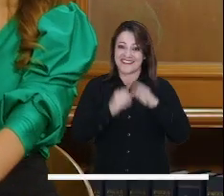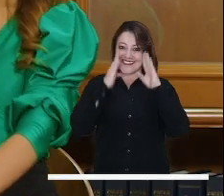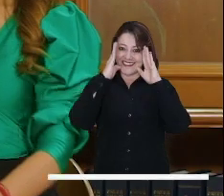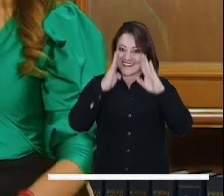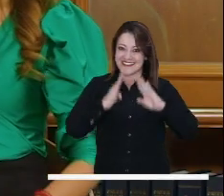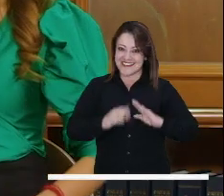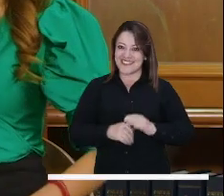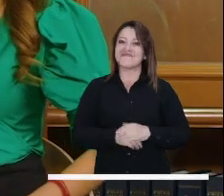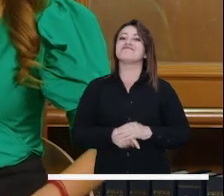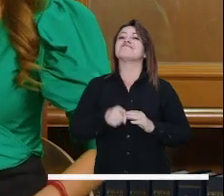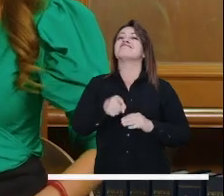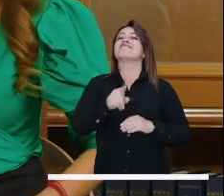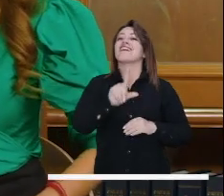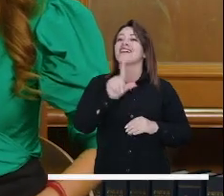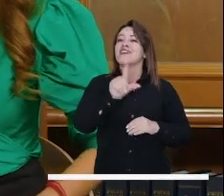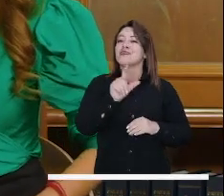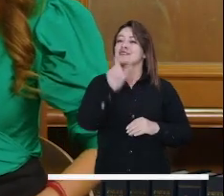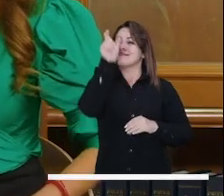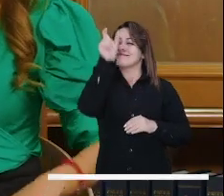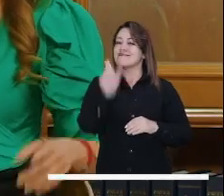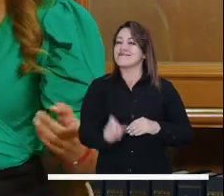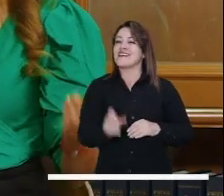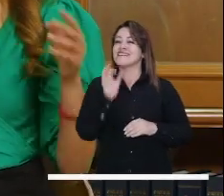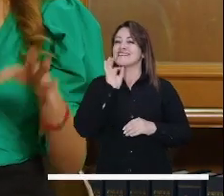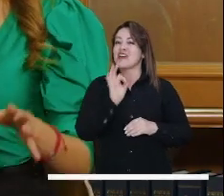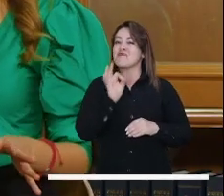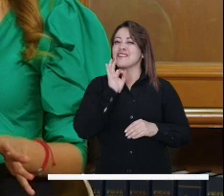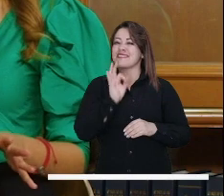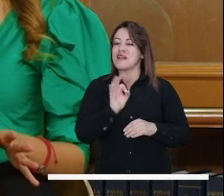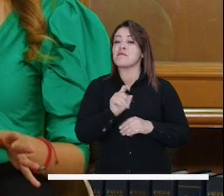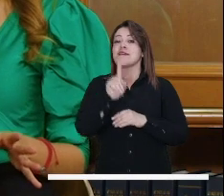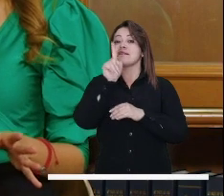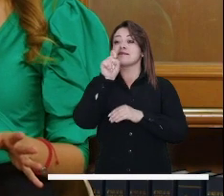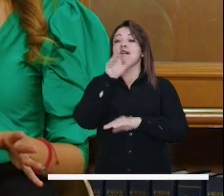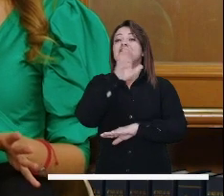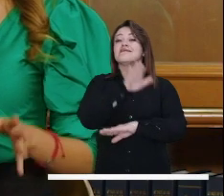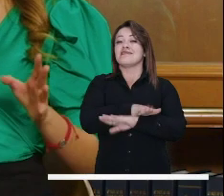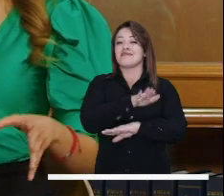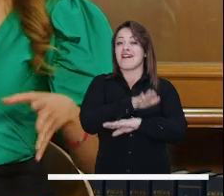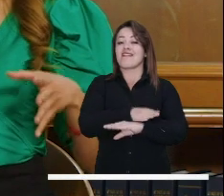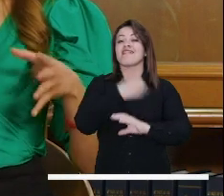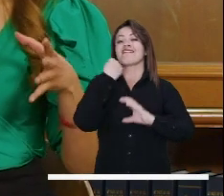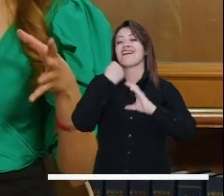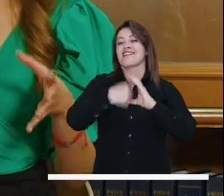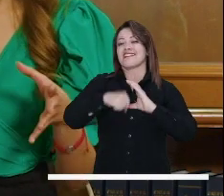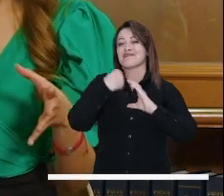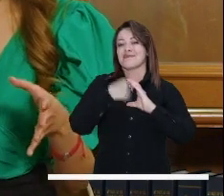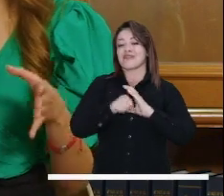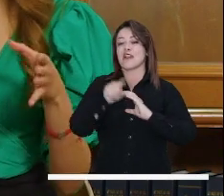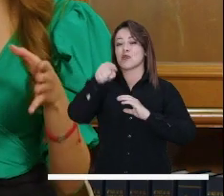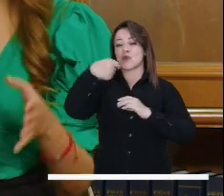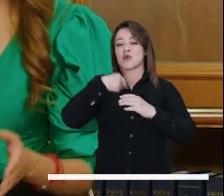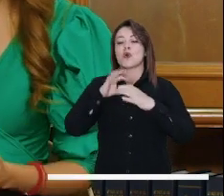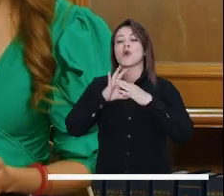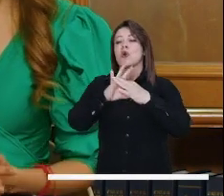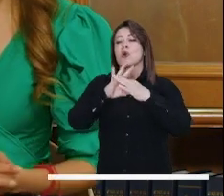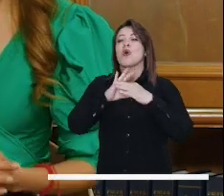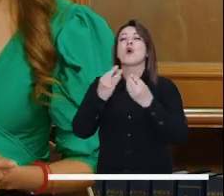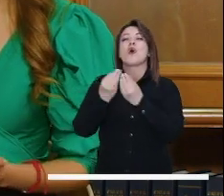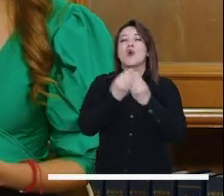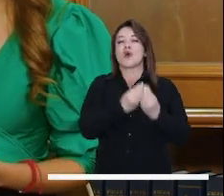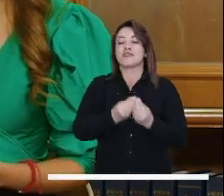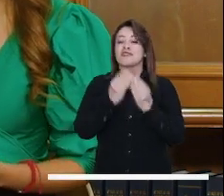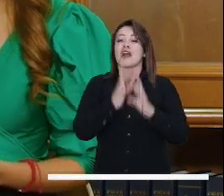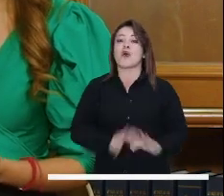también muchísimas gracias por dejarnos entrar en sus hogares. Ya saben, queda también abierta esa invitación para redescubrir todas esas maravillas